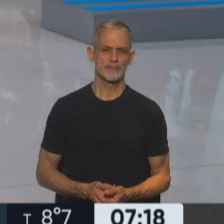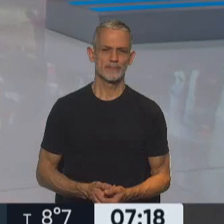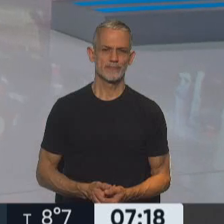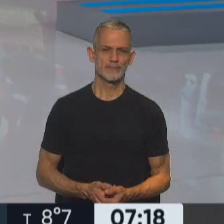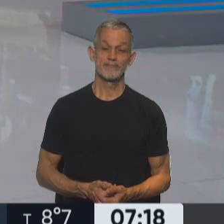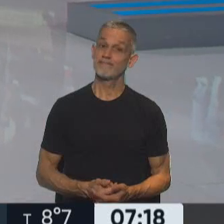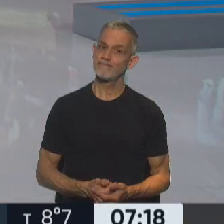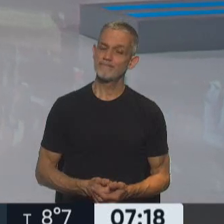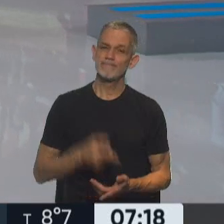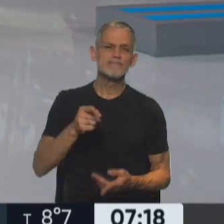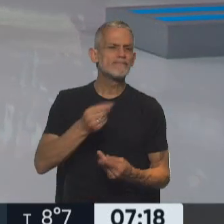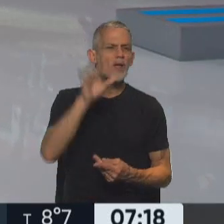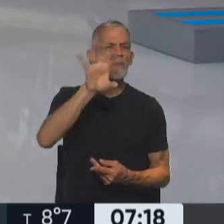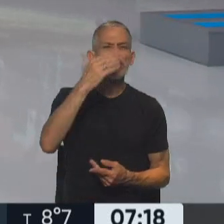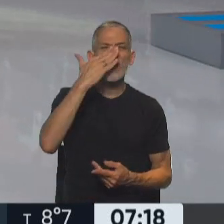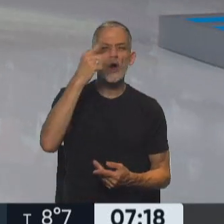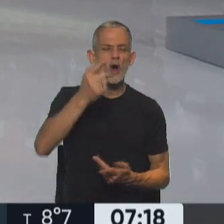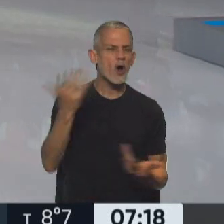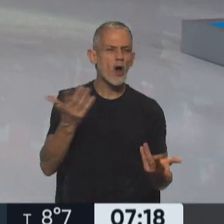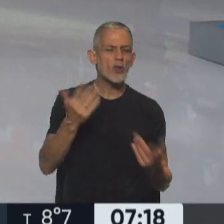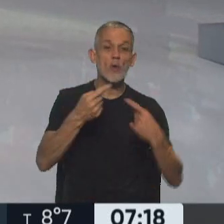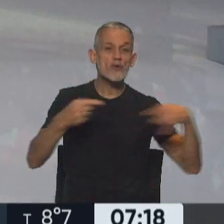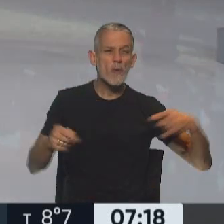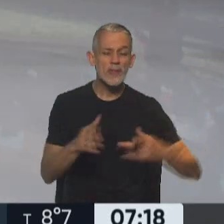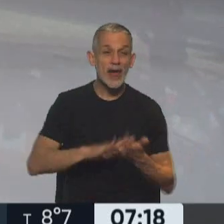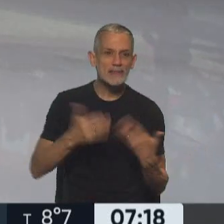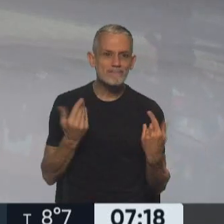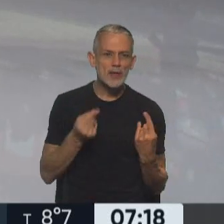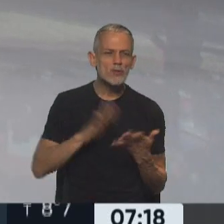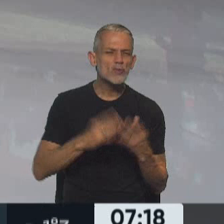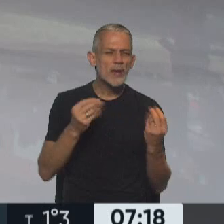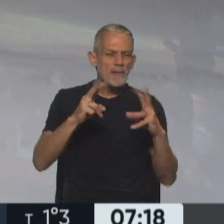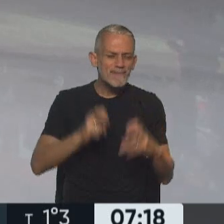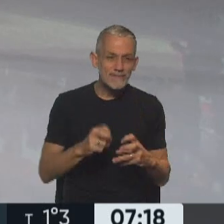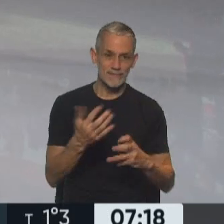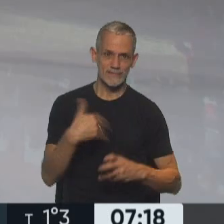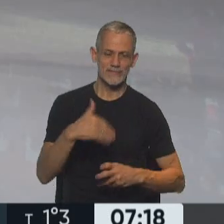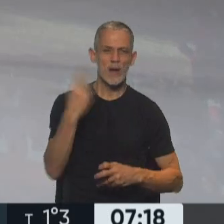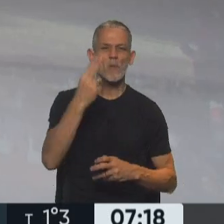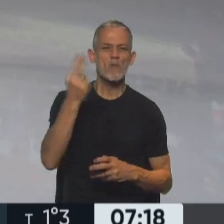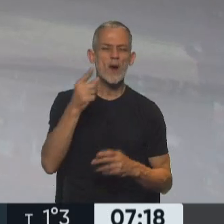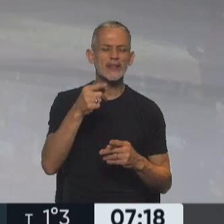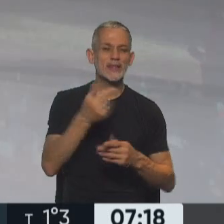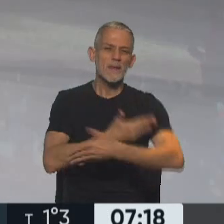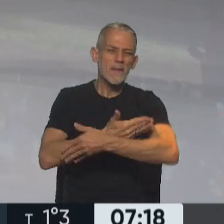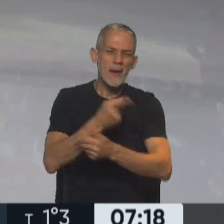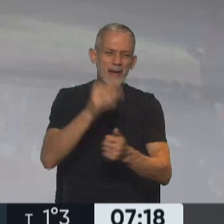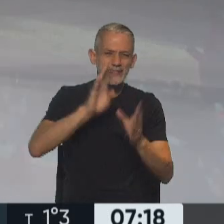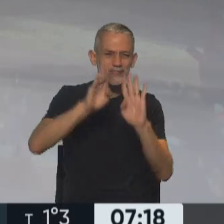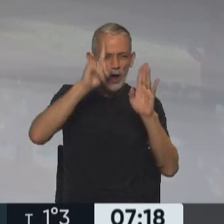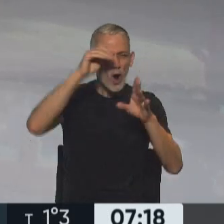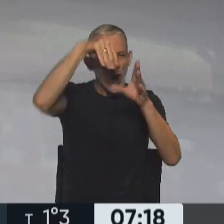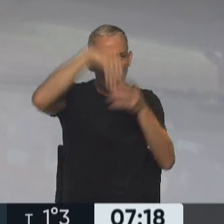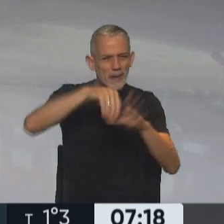Y nos vamos rápidamente a la provincia de Córdoba porque hay novedades en la investigación en la causa por la muerte de bebés en el hospital